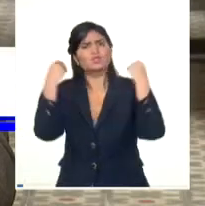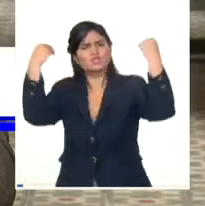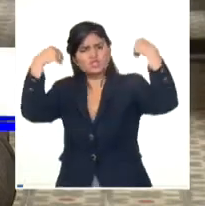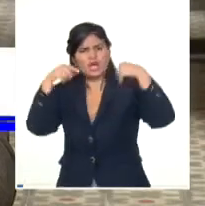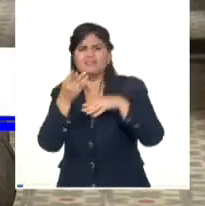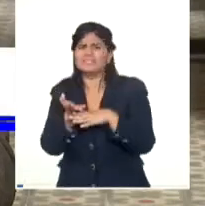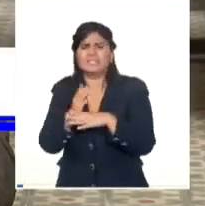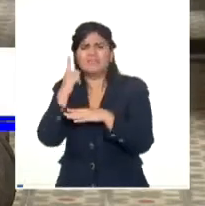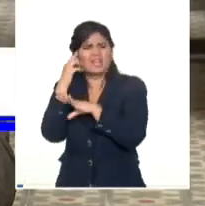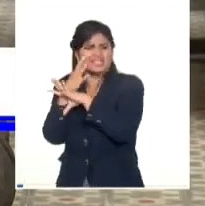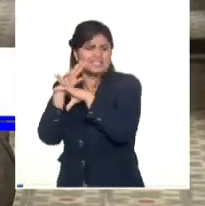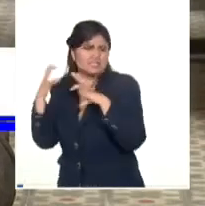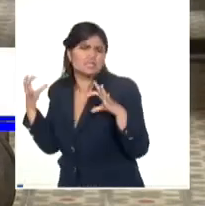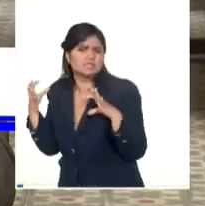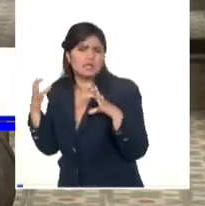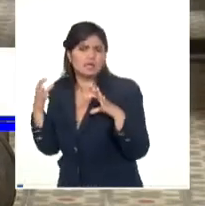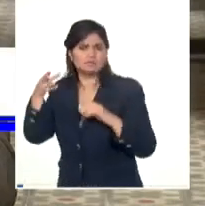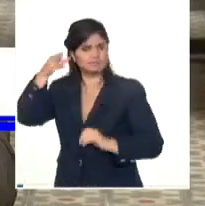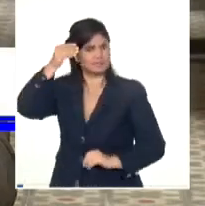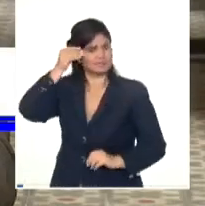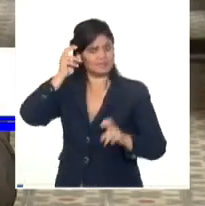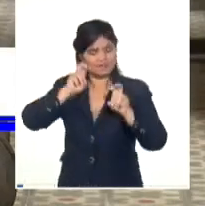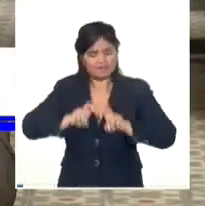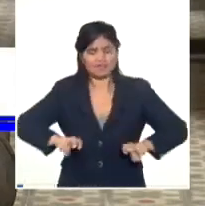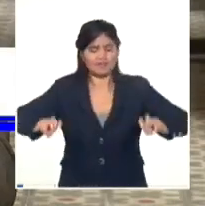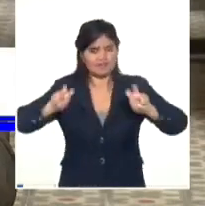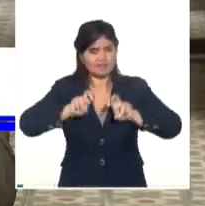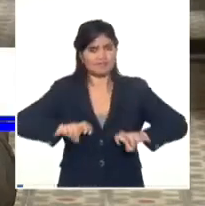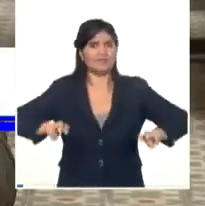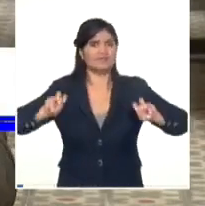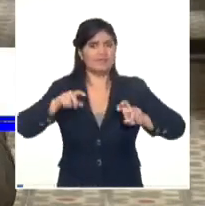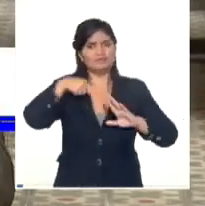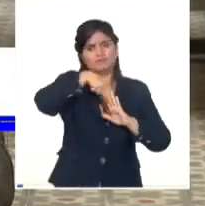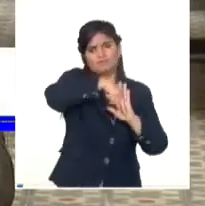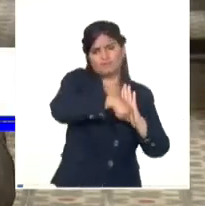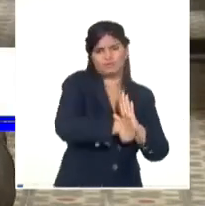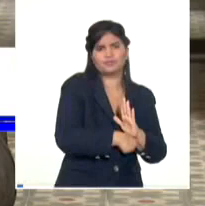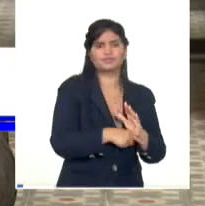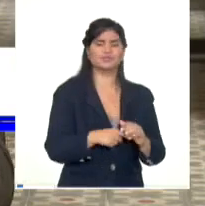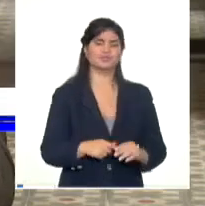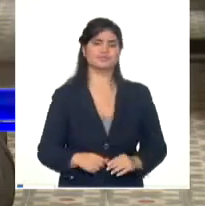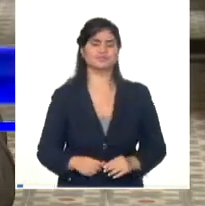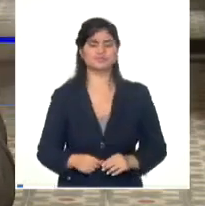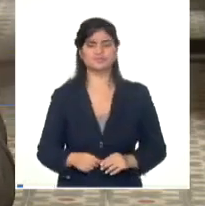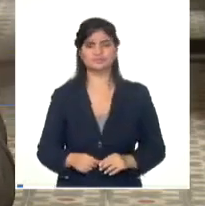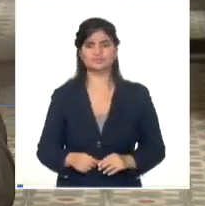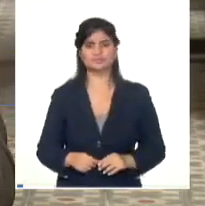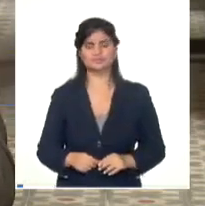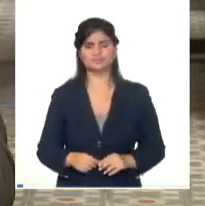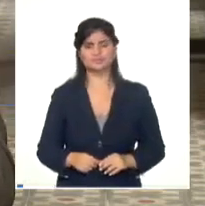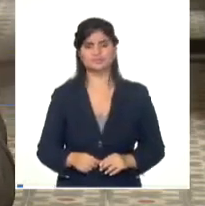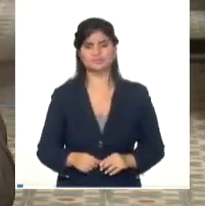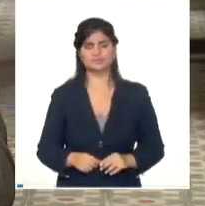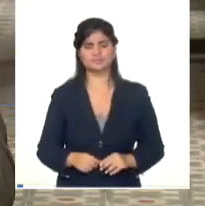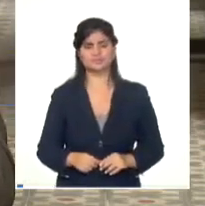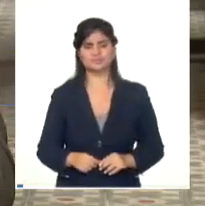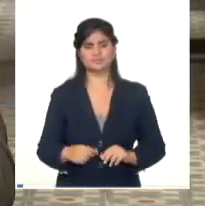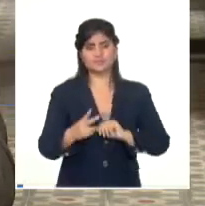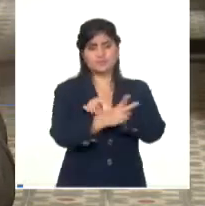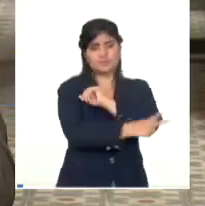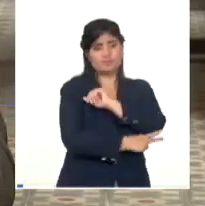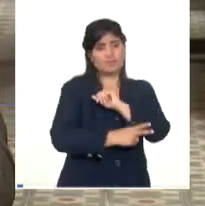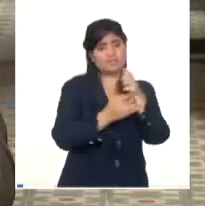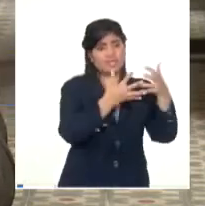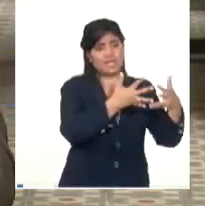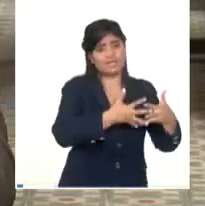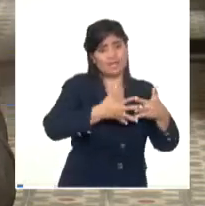para construir relaciones más profundas entre los Estados